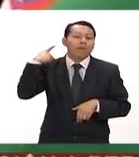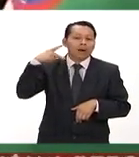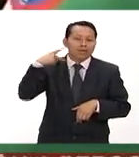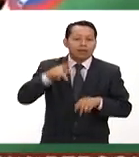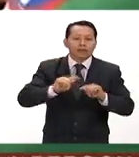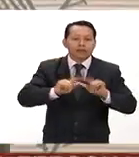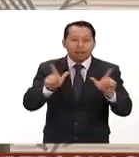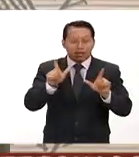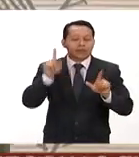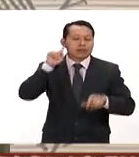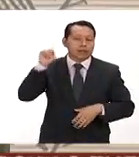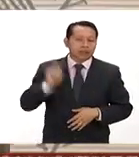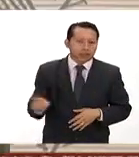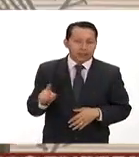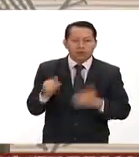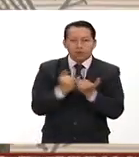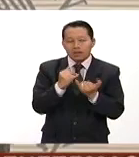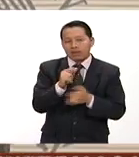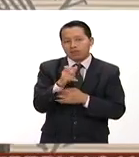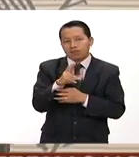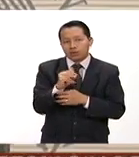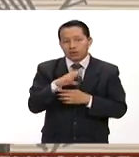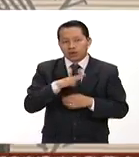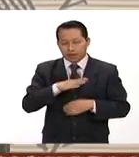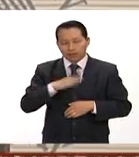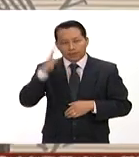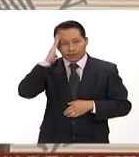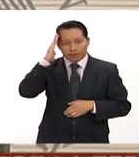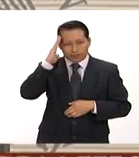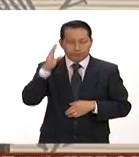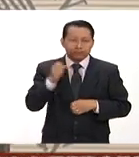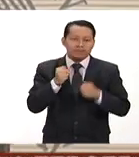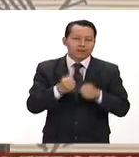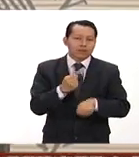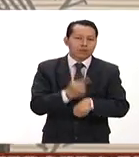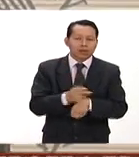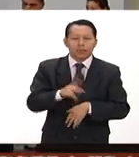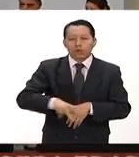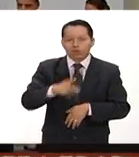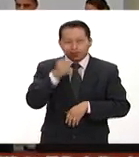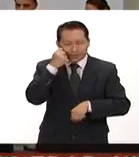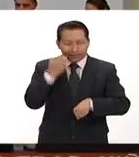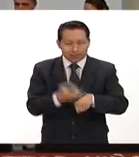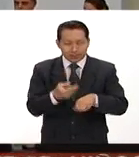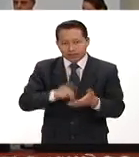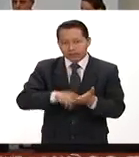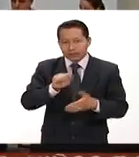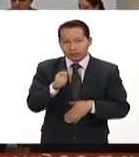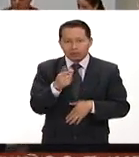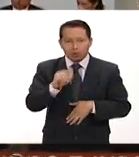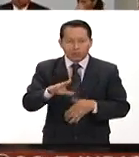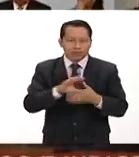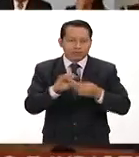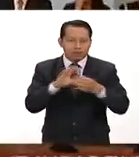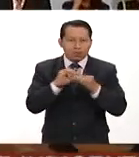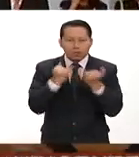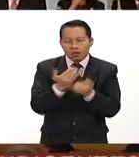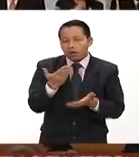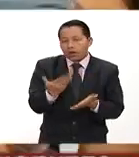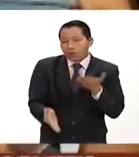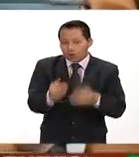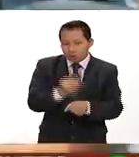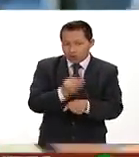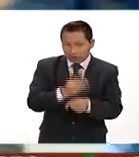y Zacatecas Álvaro Vizcaíno titular del Sistema Nacional de Seguridad Pública de la Secretaría de Gobernación señaló que actualmente a nivel